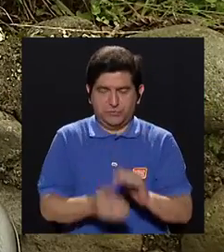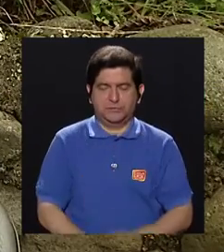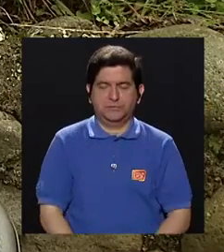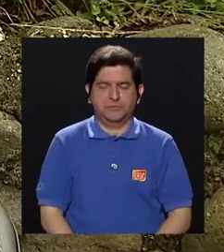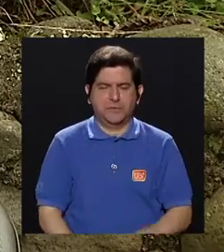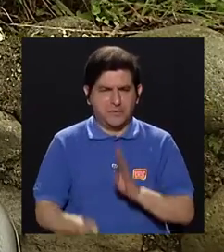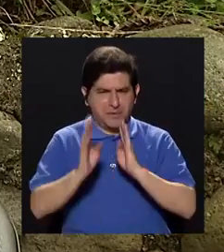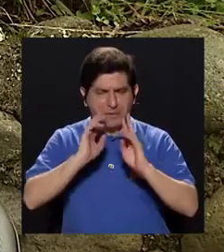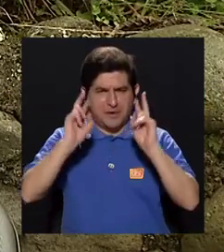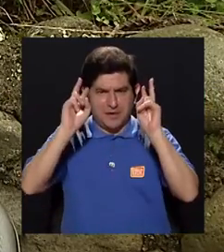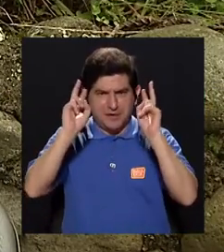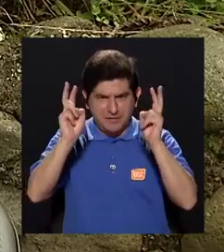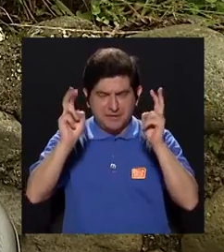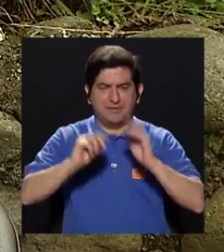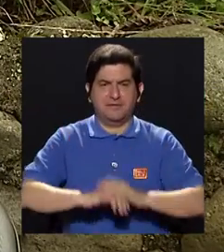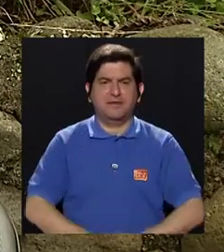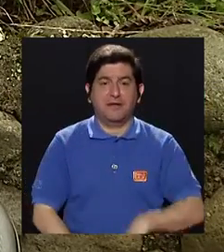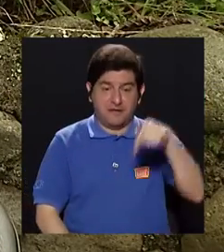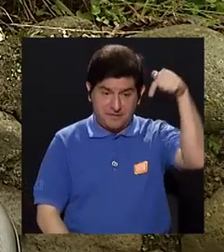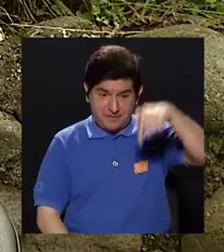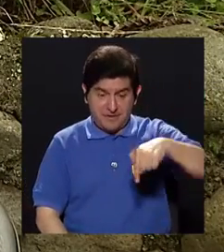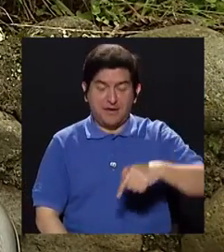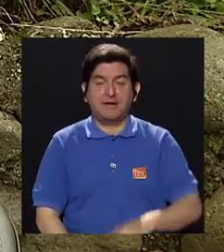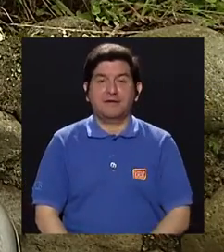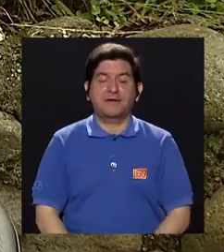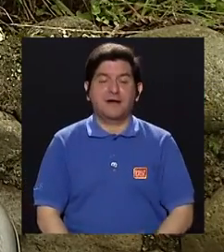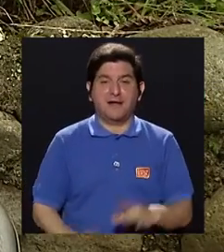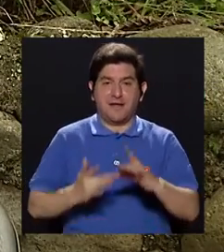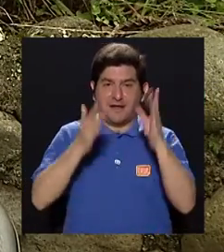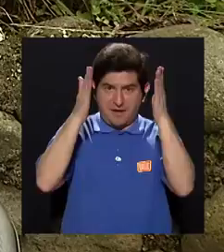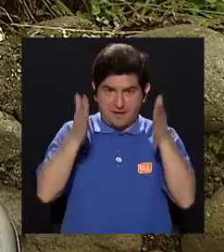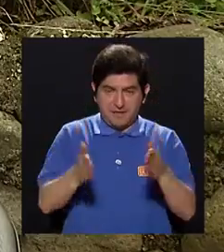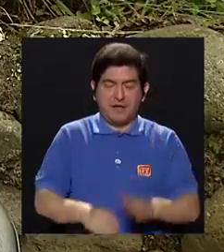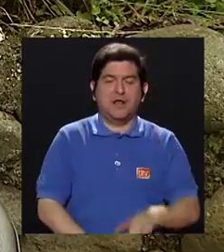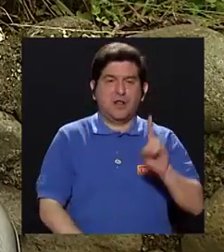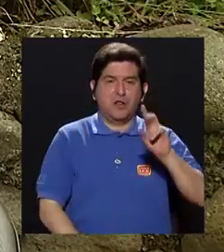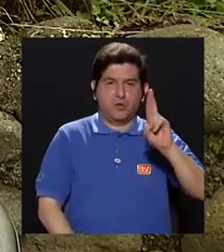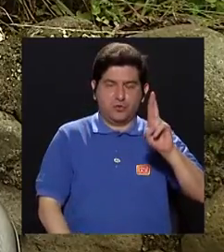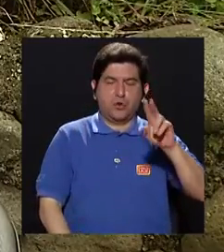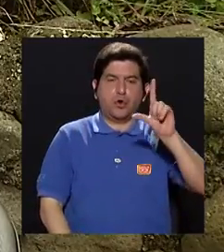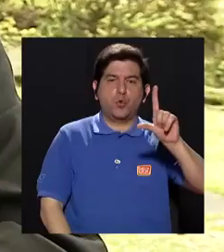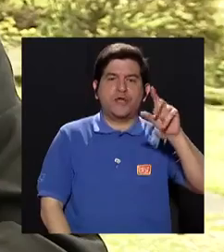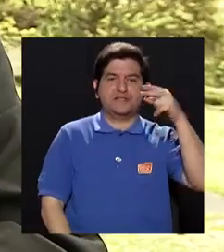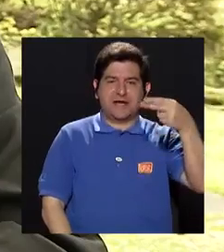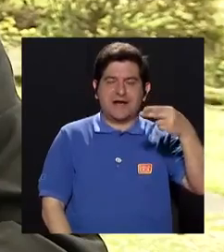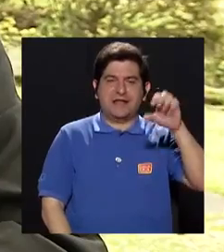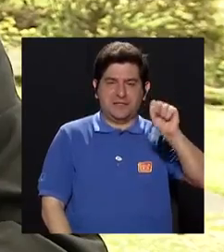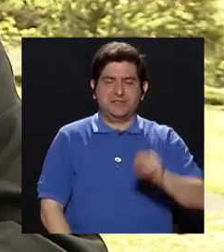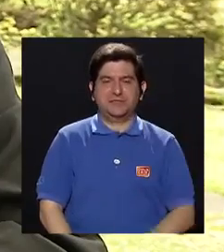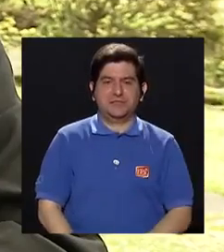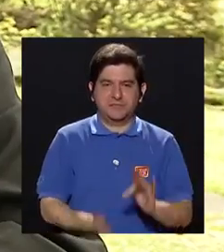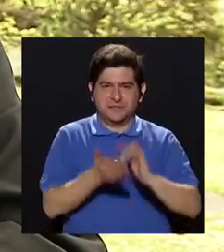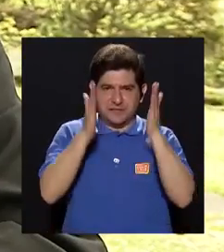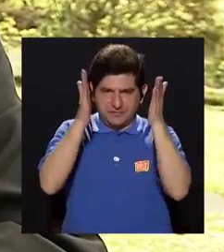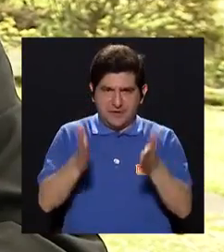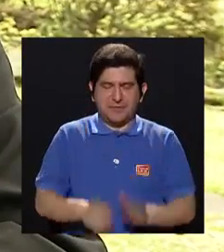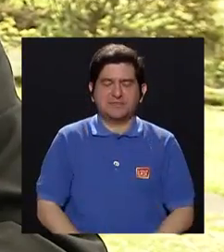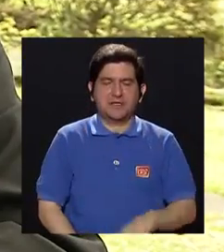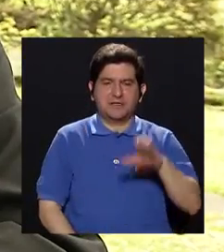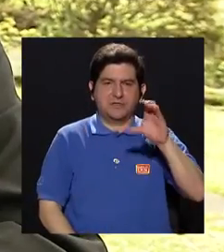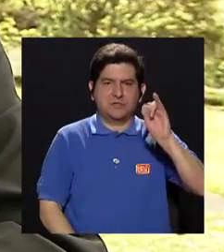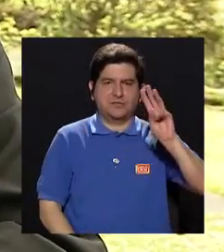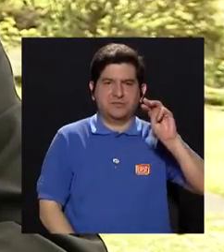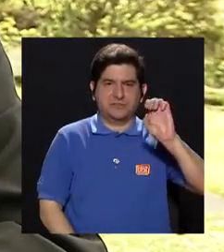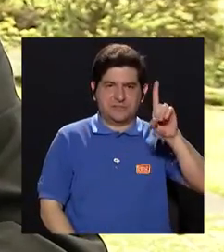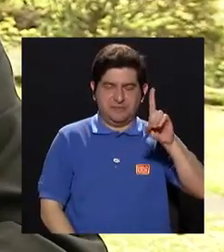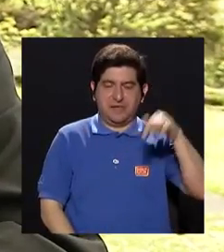profundizar más acerca de este tema contamos con la presencia del especialista, el doctor Luis Hernández Soto. Él es farmacéutico del CIMED y